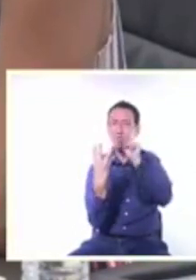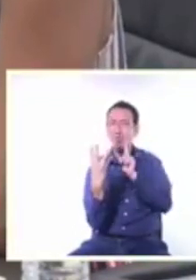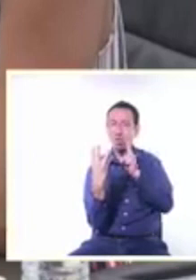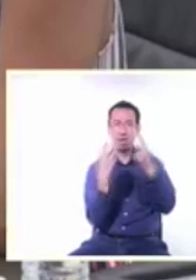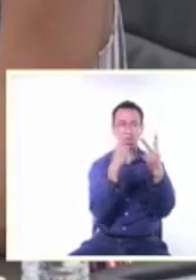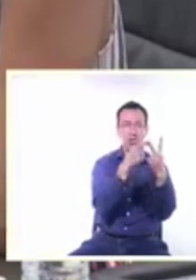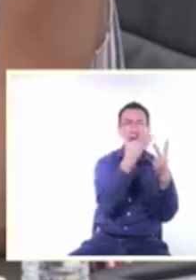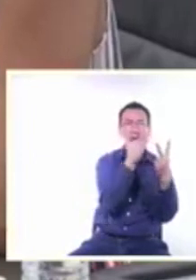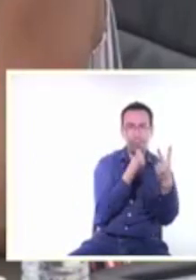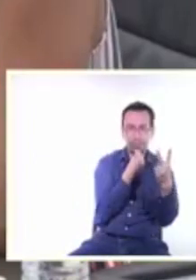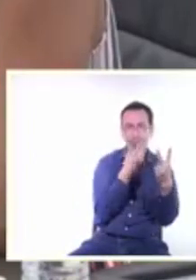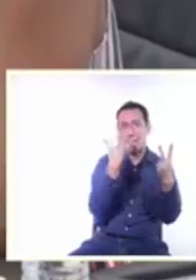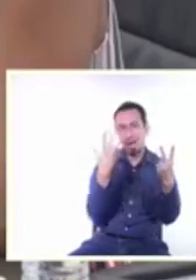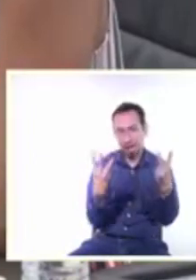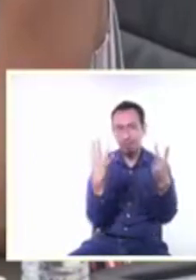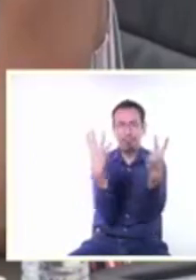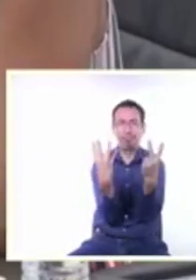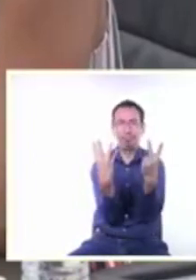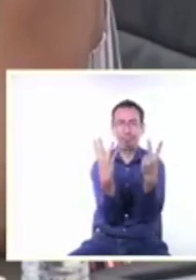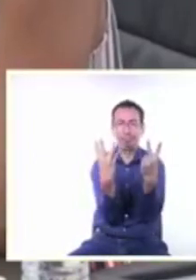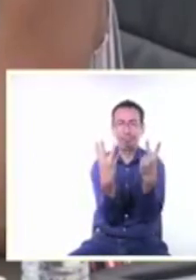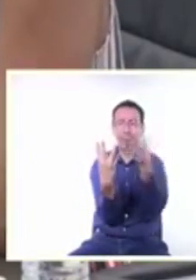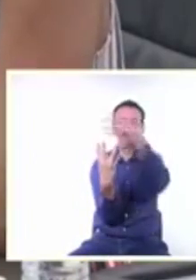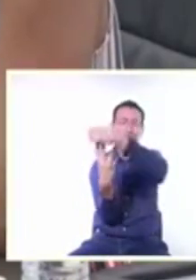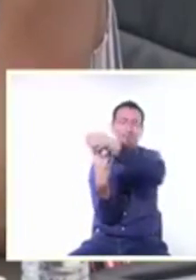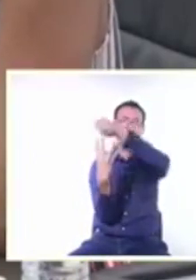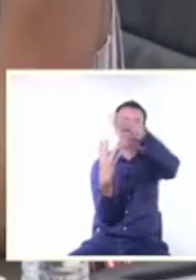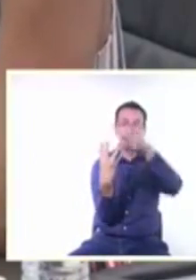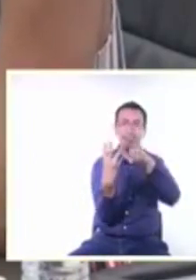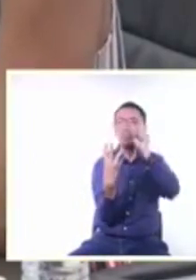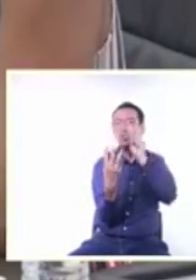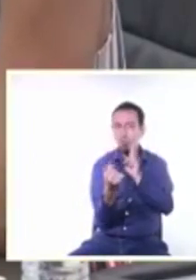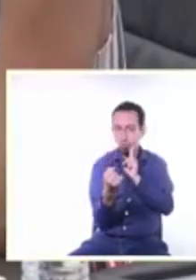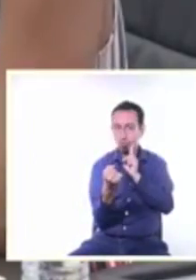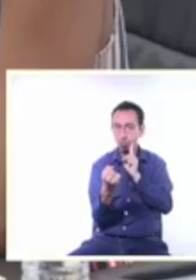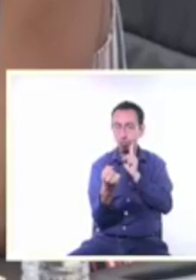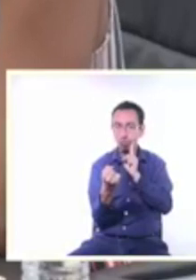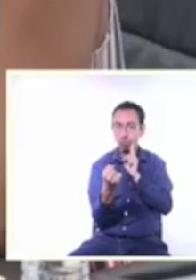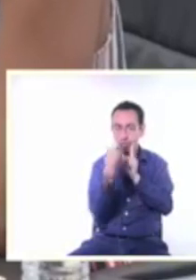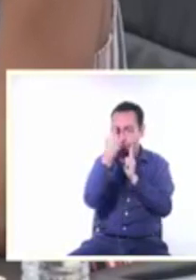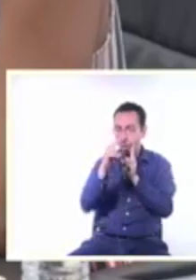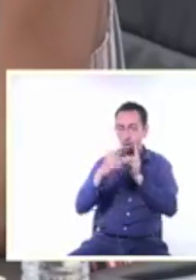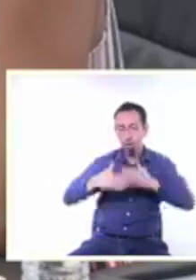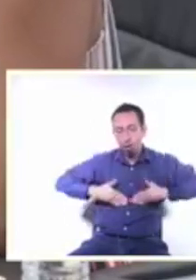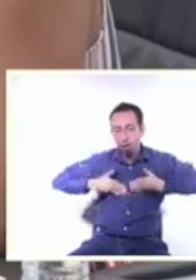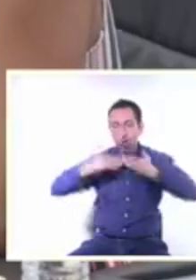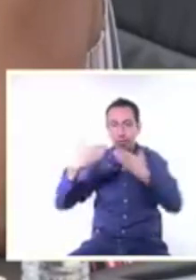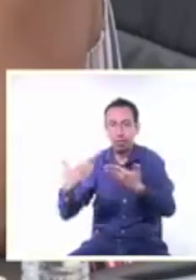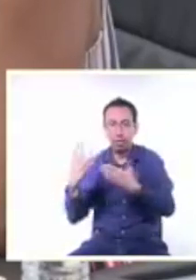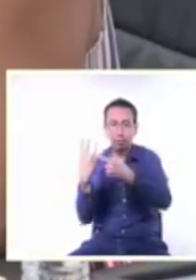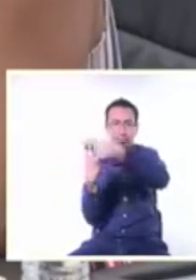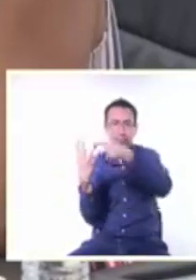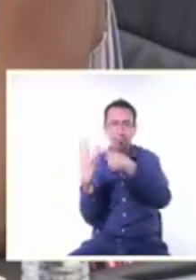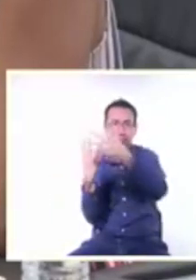tendríamos que haber estado obligadas y obligados como consejo a depositar la confianza